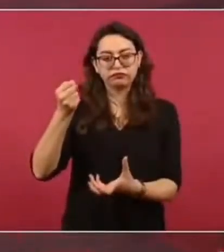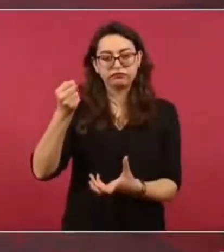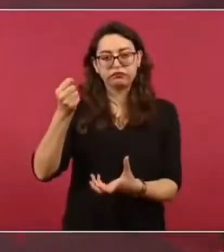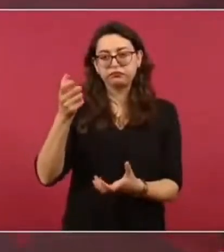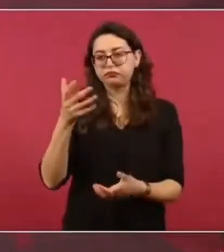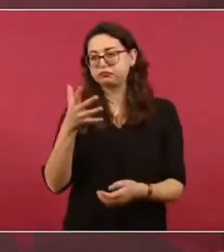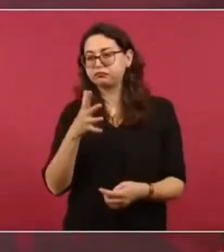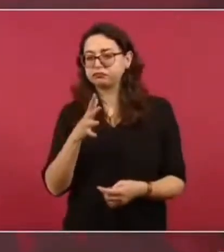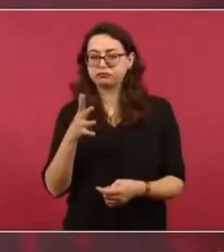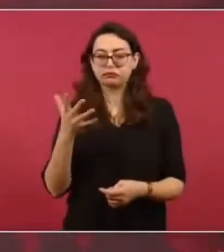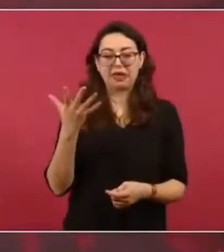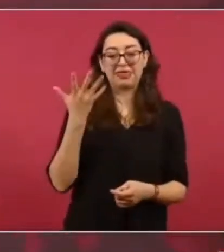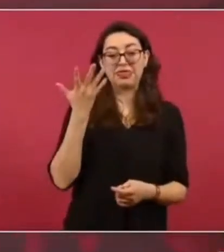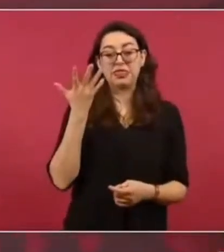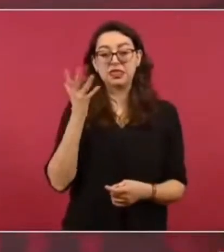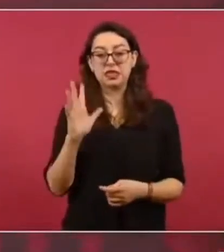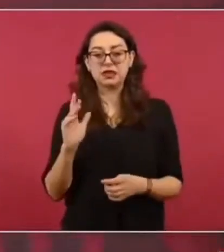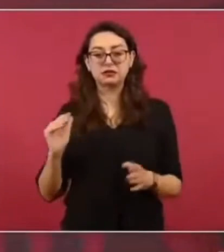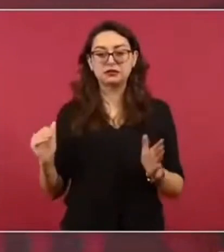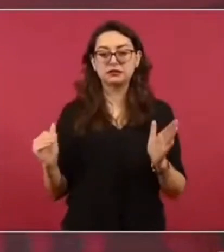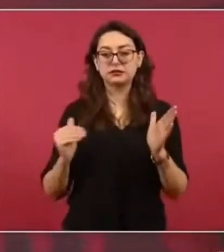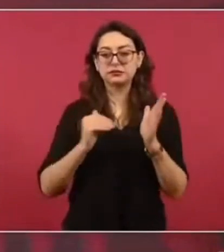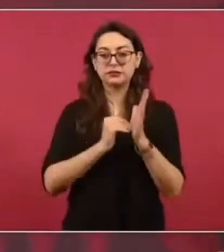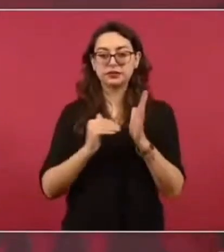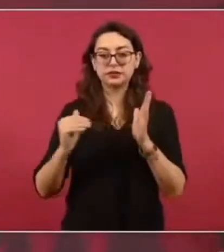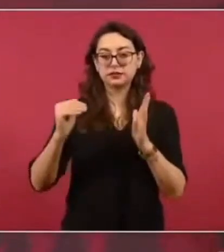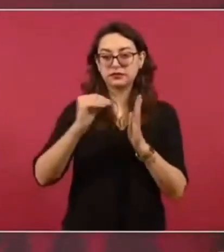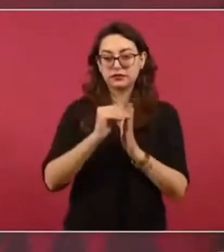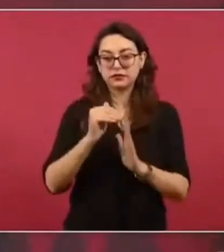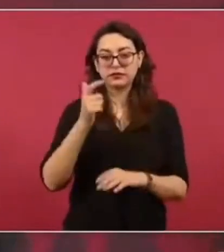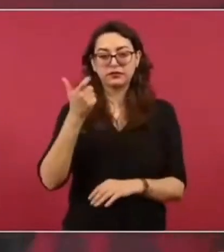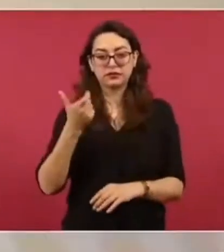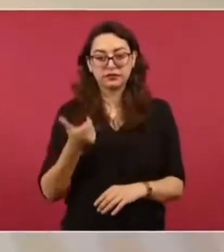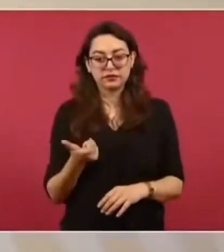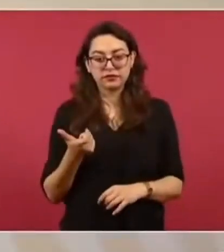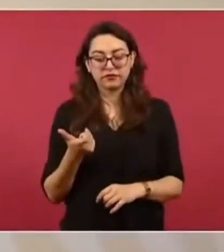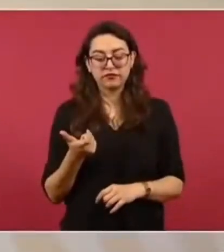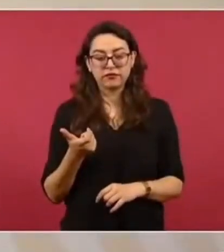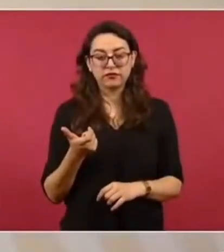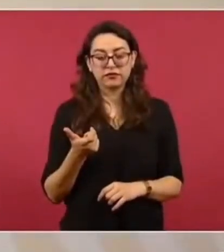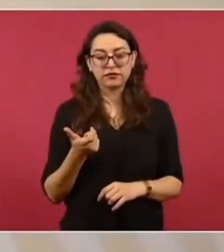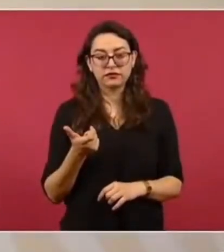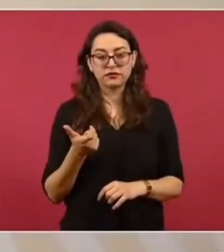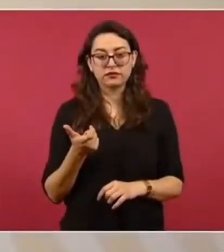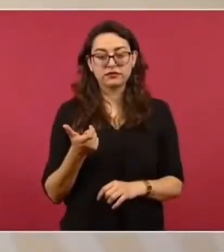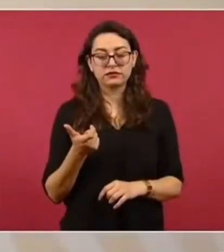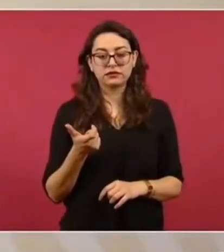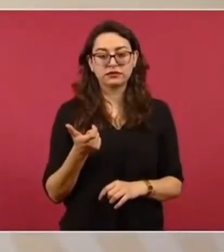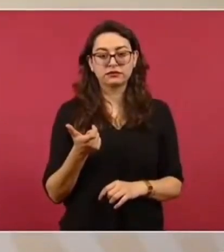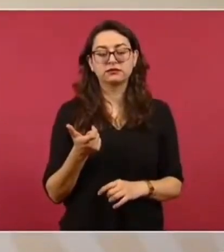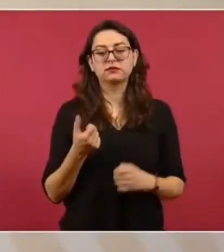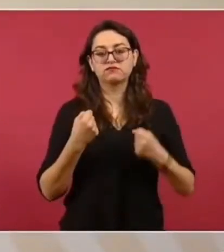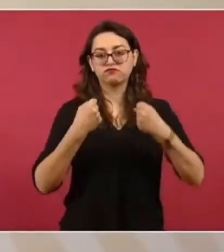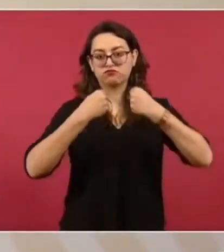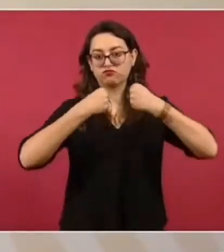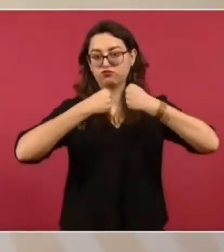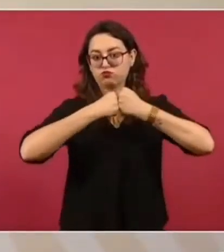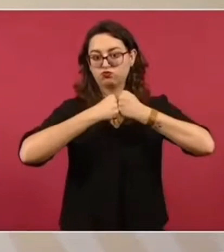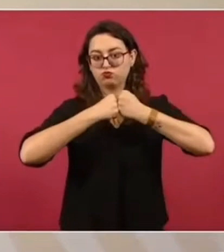alrededor de 10 mil millones de pesos en una obra por toda la frontera,